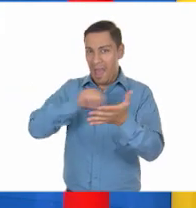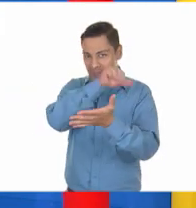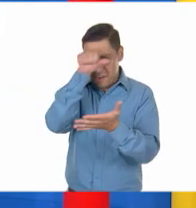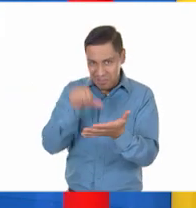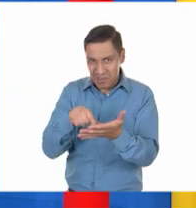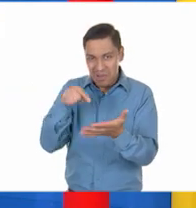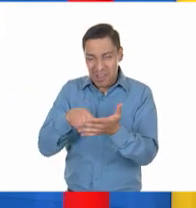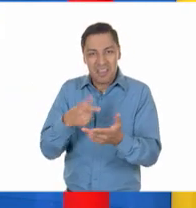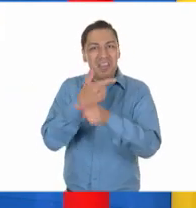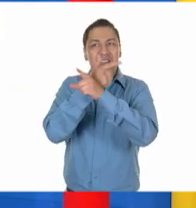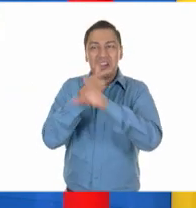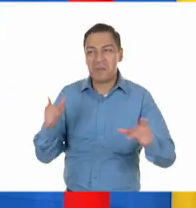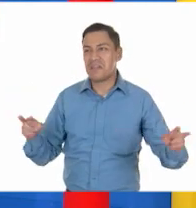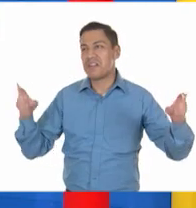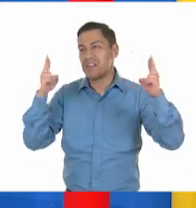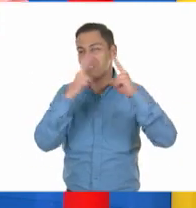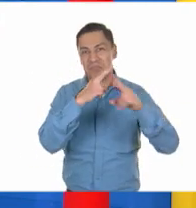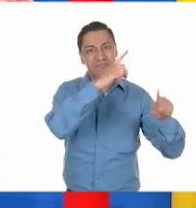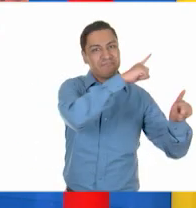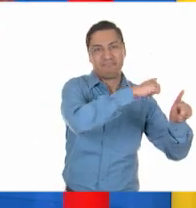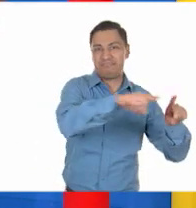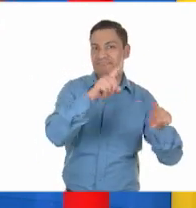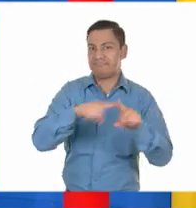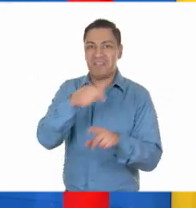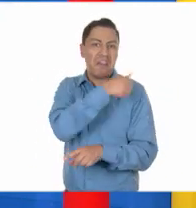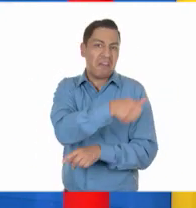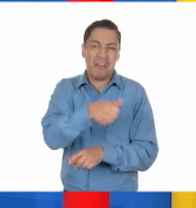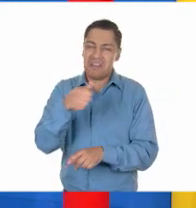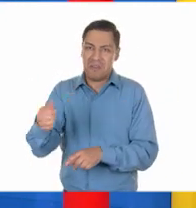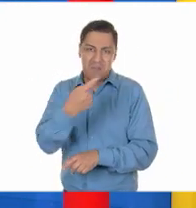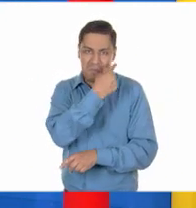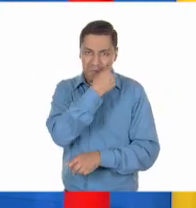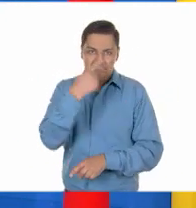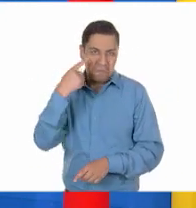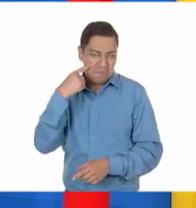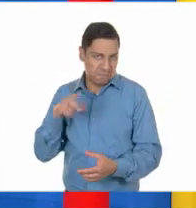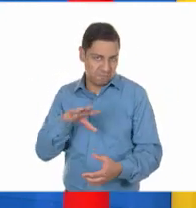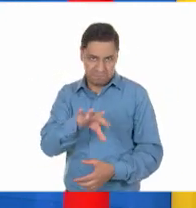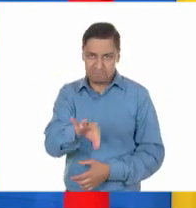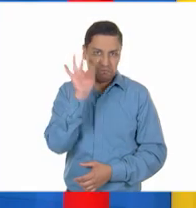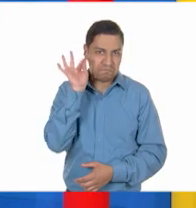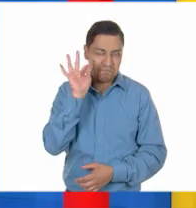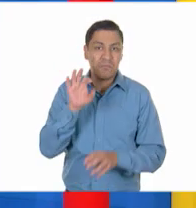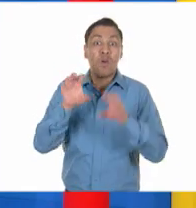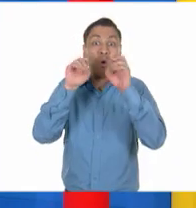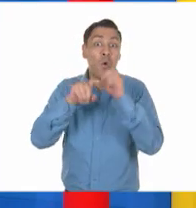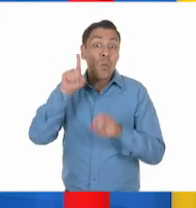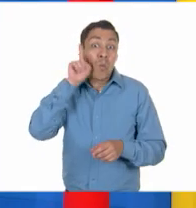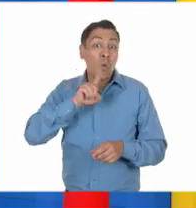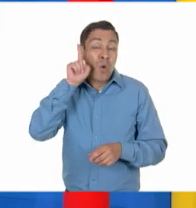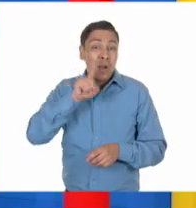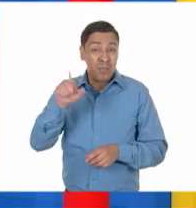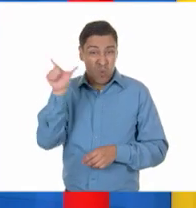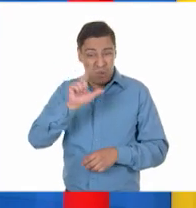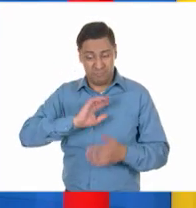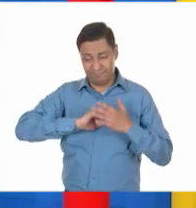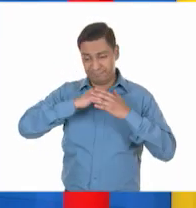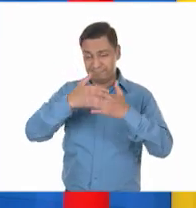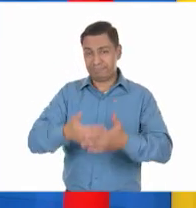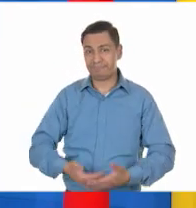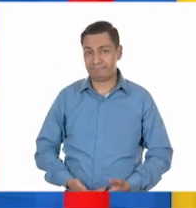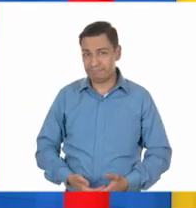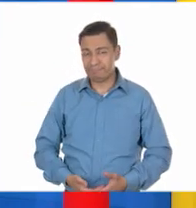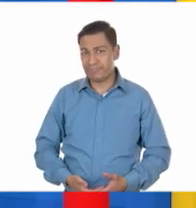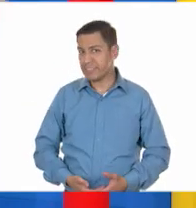a las demandas de las mujeres, a las trabajadoras, por ejemplo, se les garantizó que podrían conservar su empleo cuando se embarazaran y disfrutar